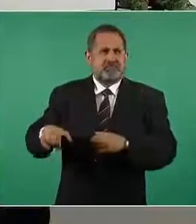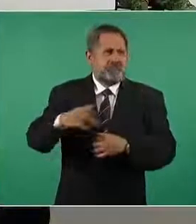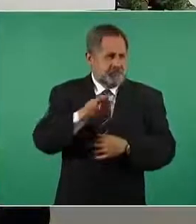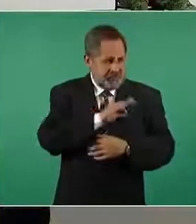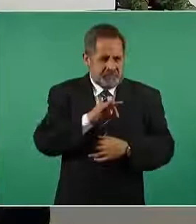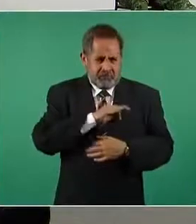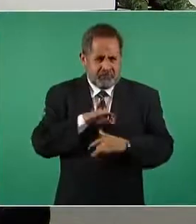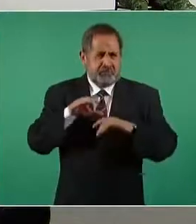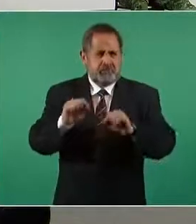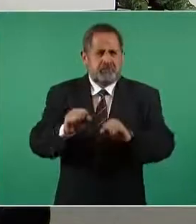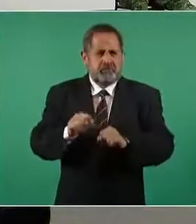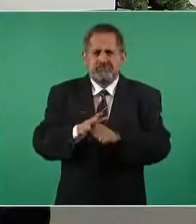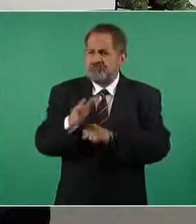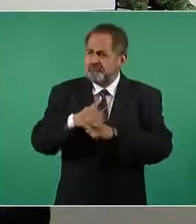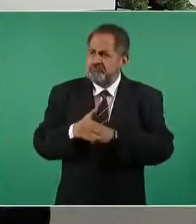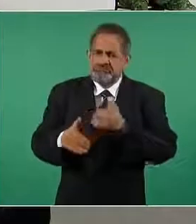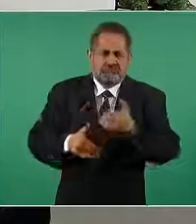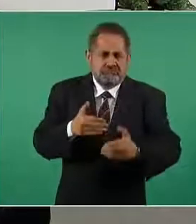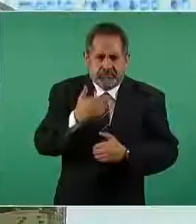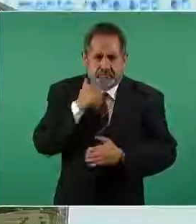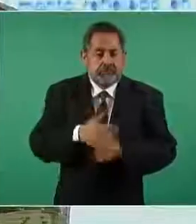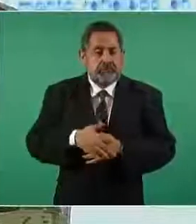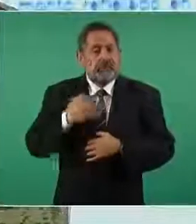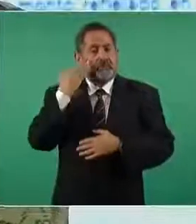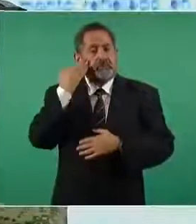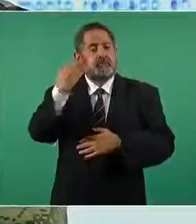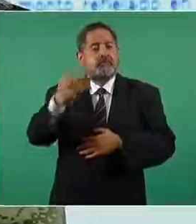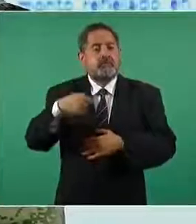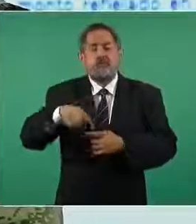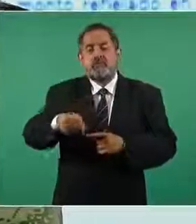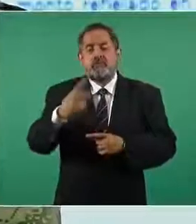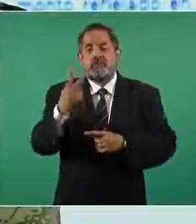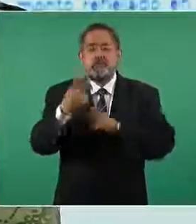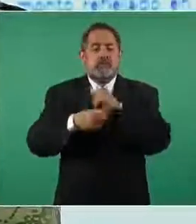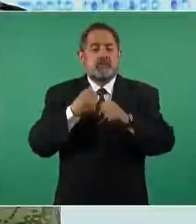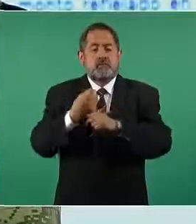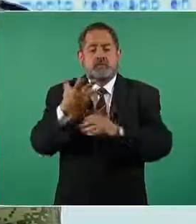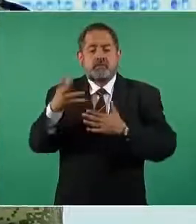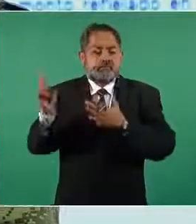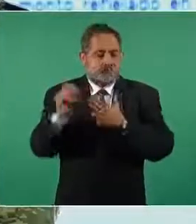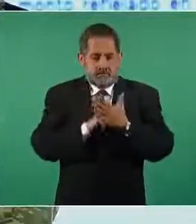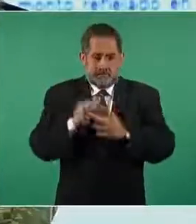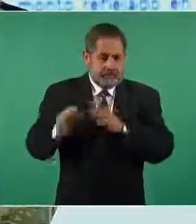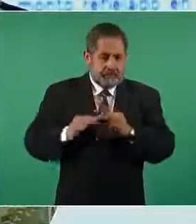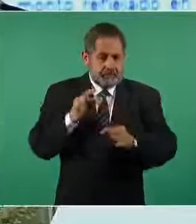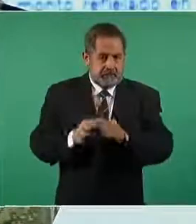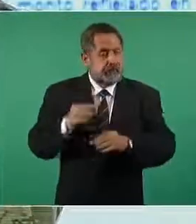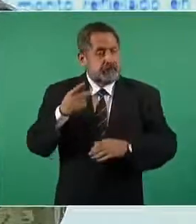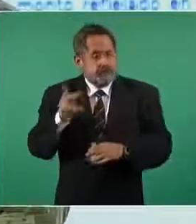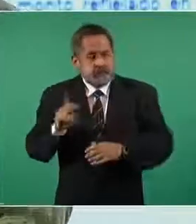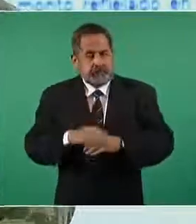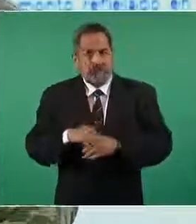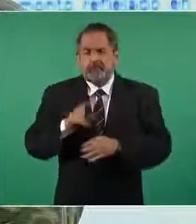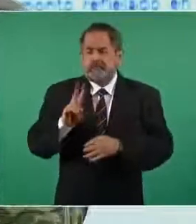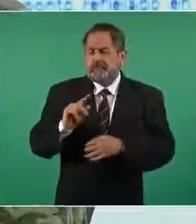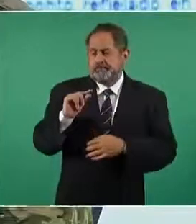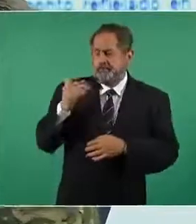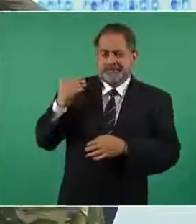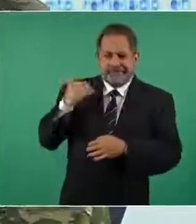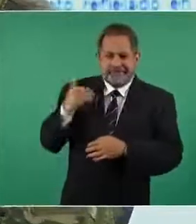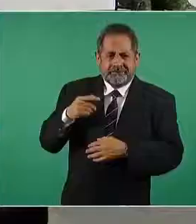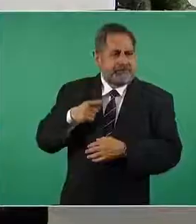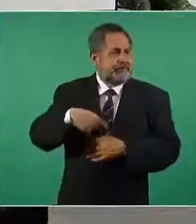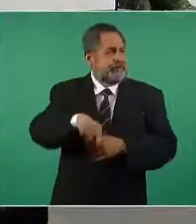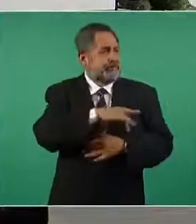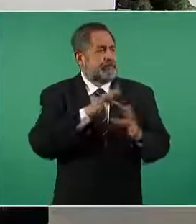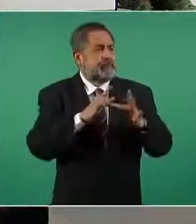cuales inclusive han sido superados y con un periodo de ejecución de dos años cinco meses sin embargo recientemente en medios de